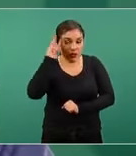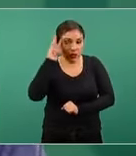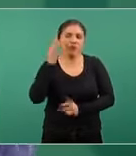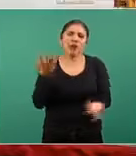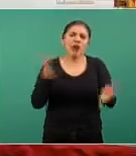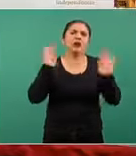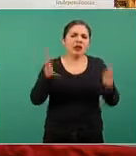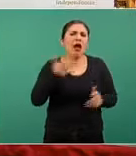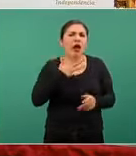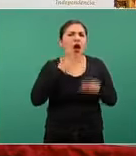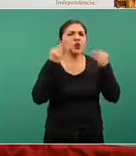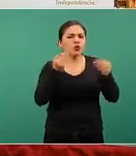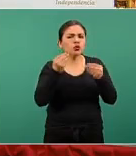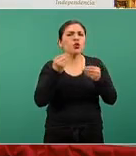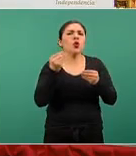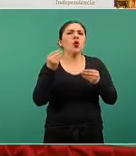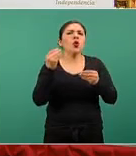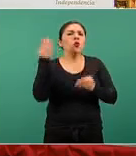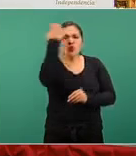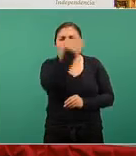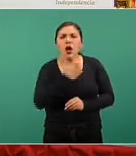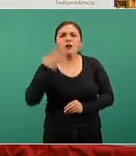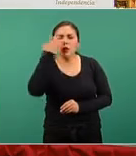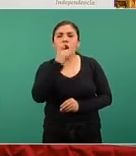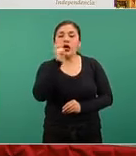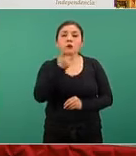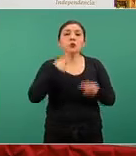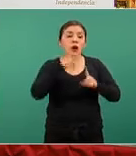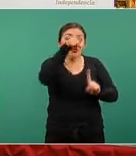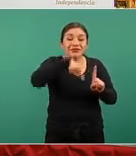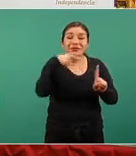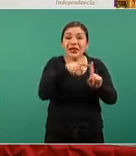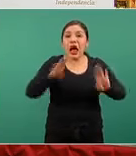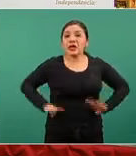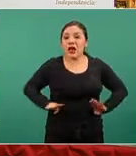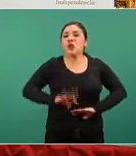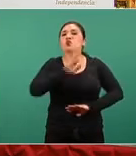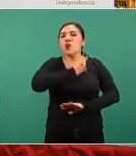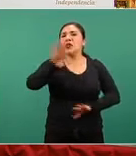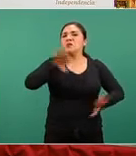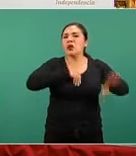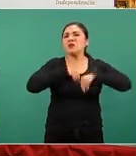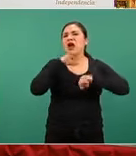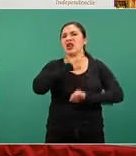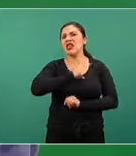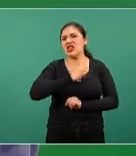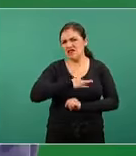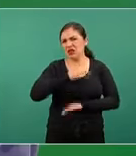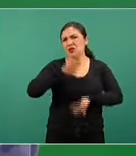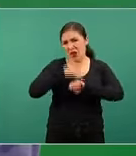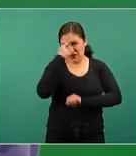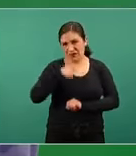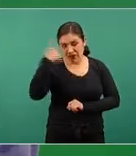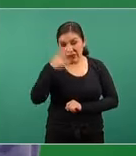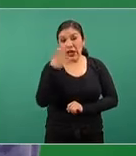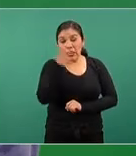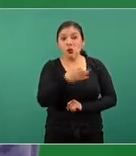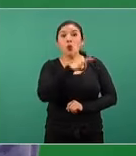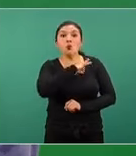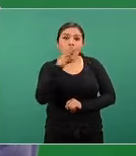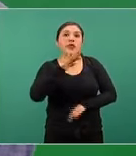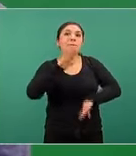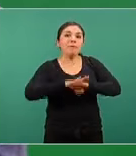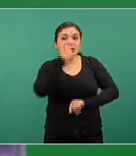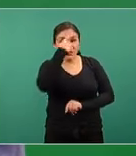evidencia de que son personas que tienen mayor susceptibilidad de infecciones lo cual les haría potencialmente elegibles para